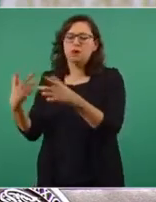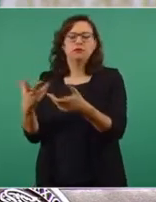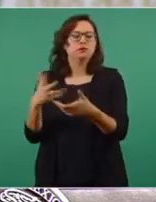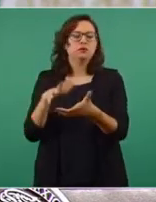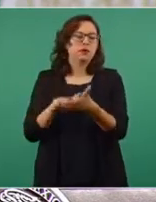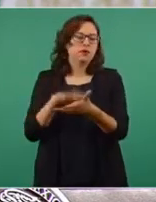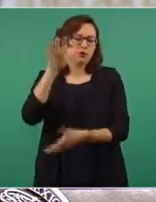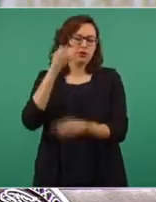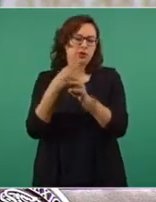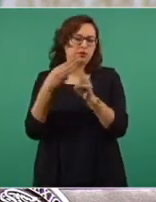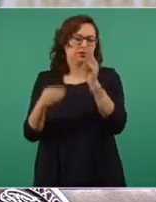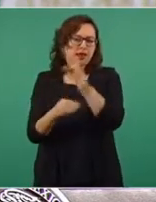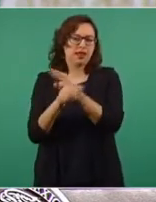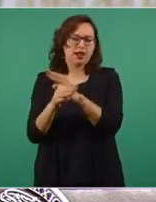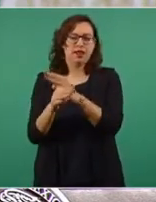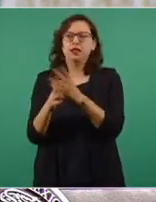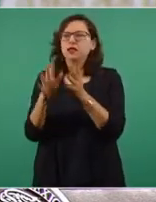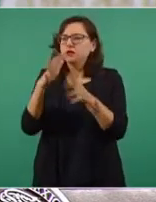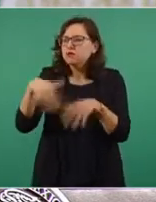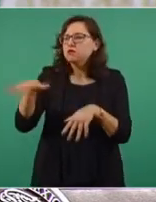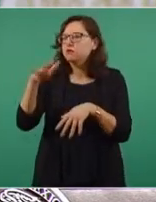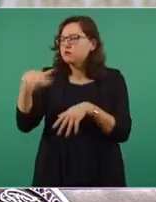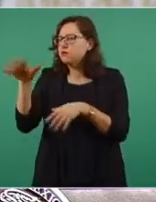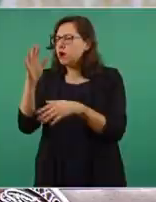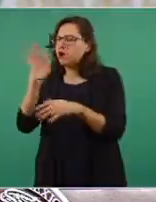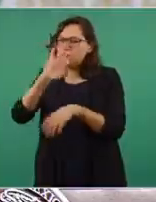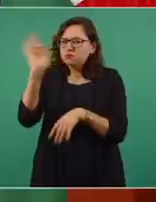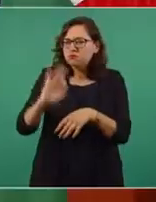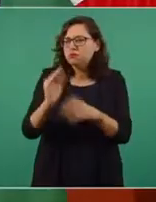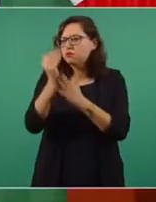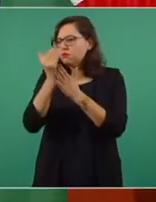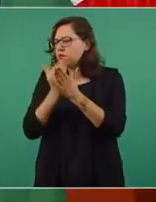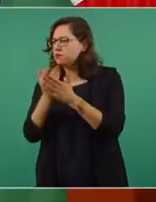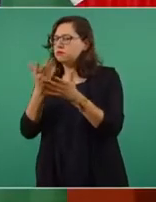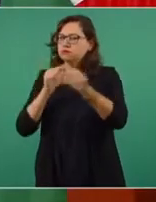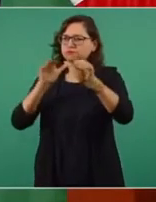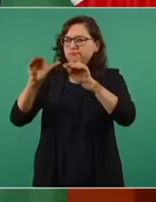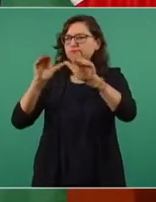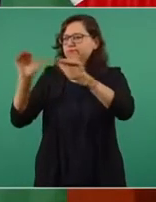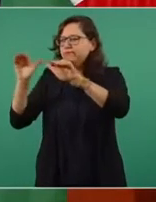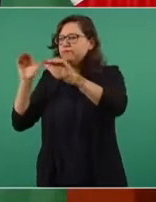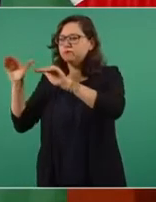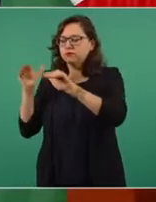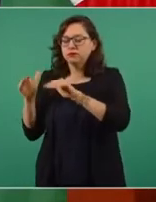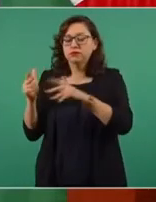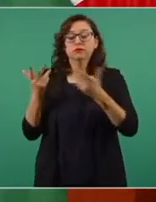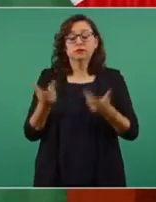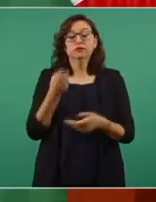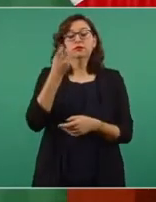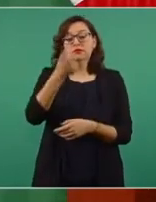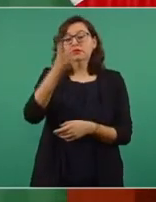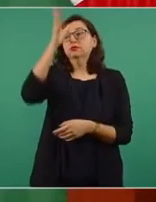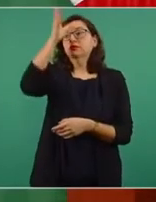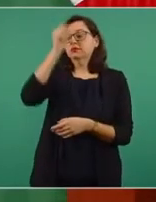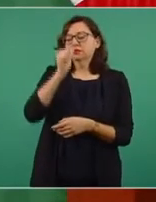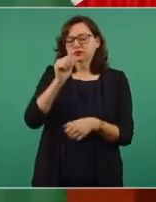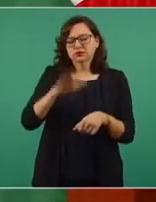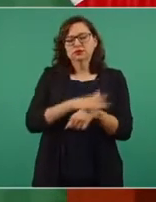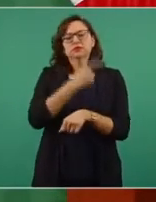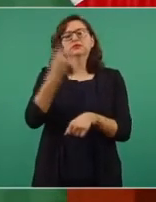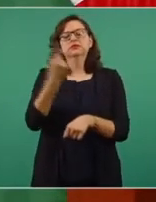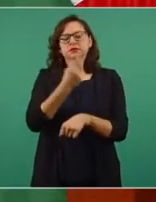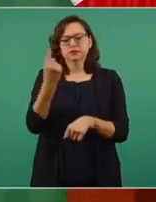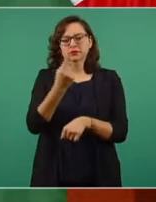curación. Parte de los acuerdos que se han firmado tienen como propósito el abasto suficiente y oportuno de los